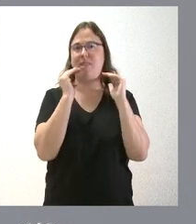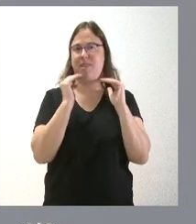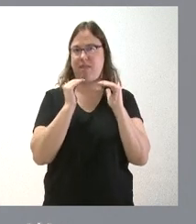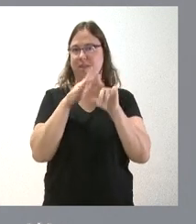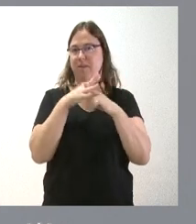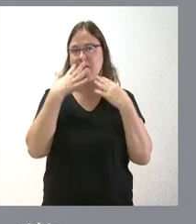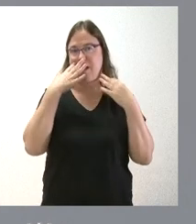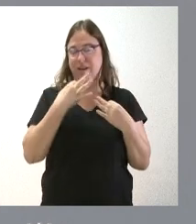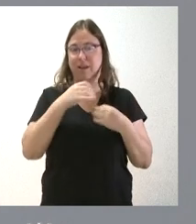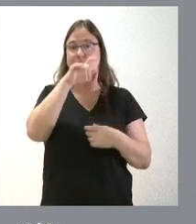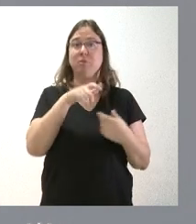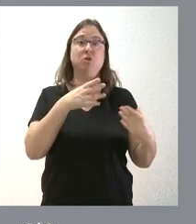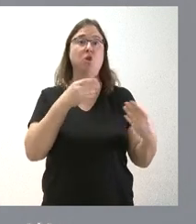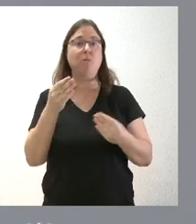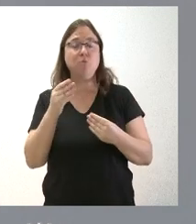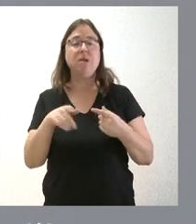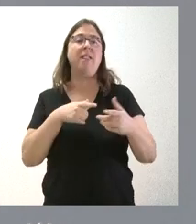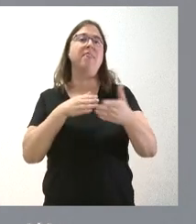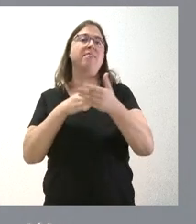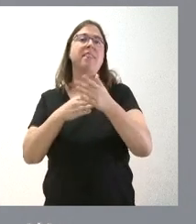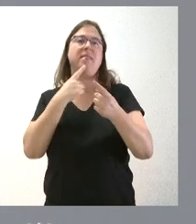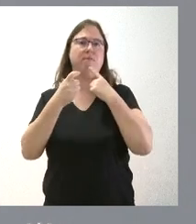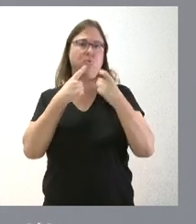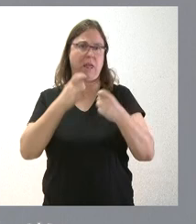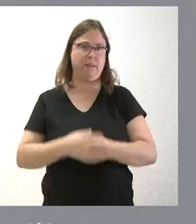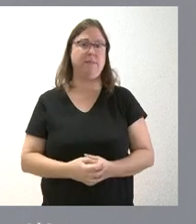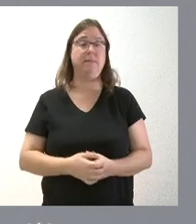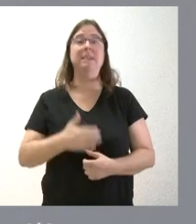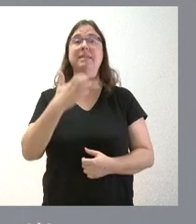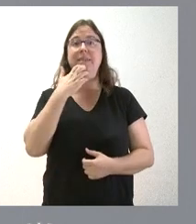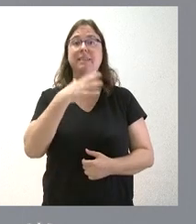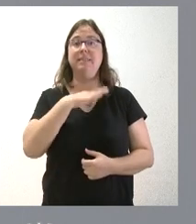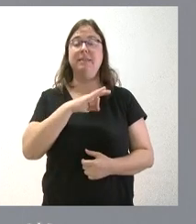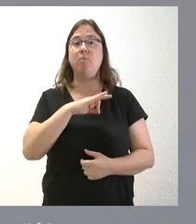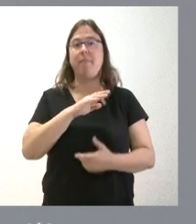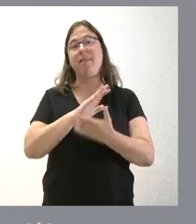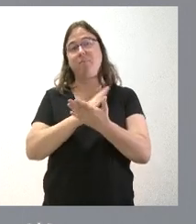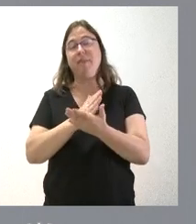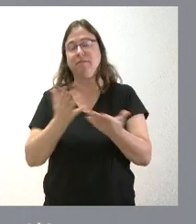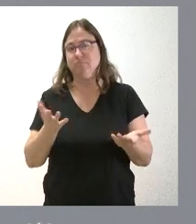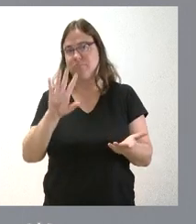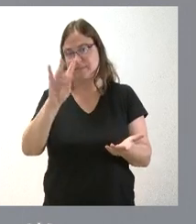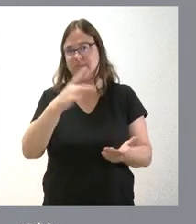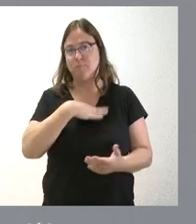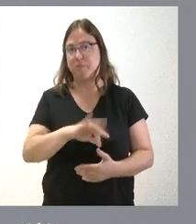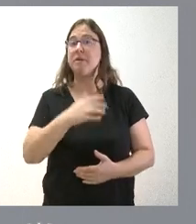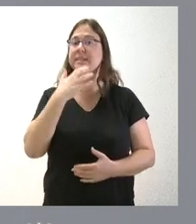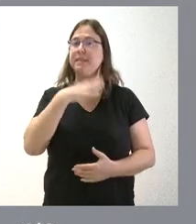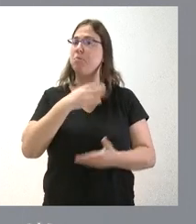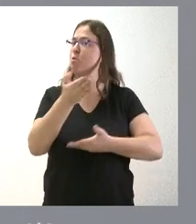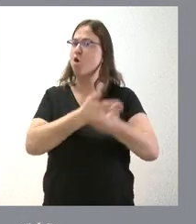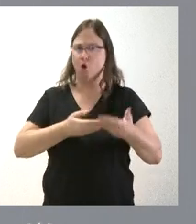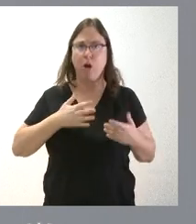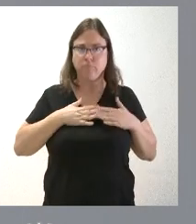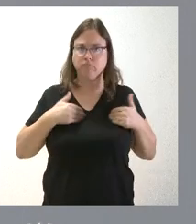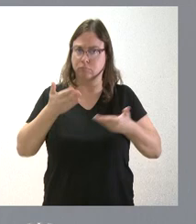saber que hay muchas personas y muchas empresas que pasan dificultades. Si podemos mediar también a su pregunta, pues sí, y nosotros en lo que podamos colaborar lo haremos y,